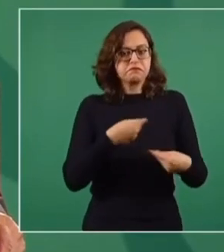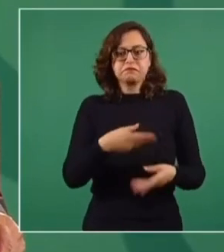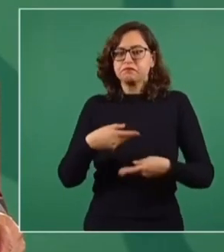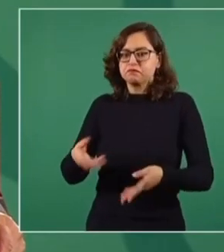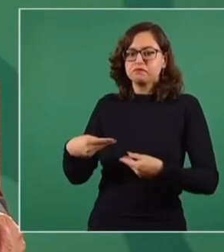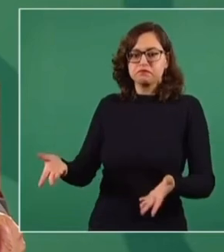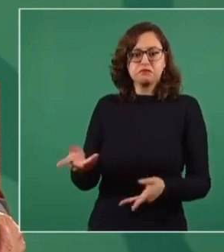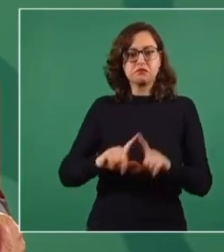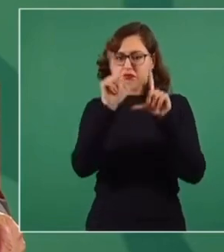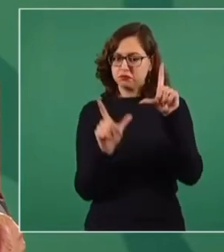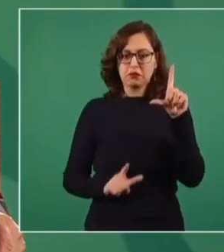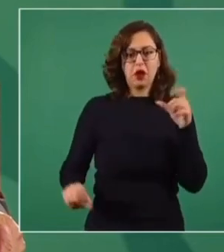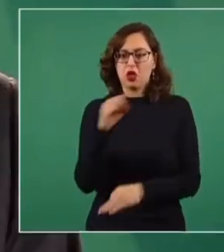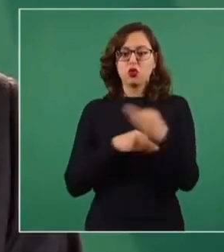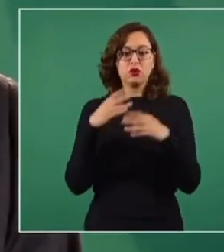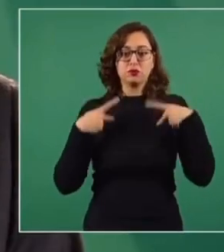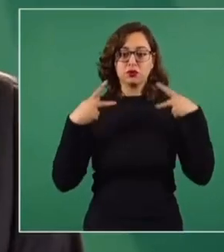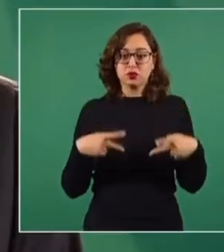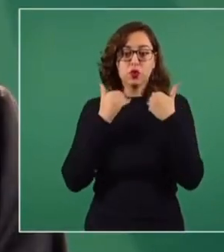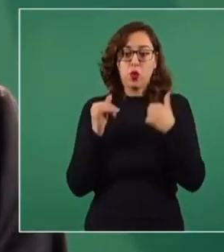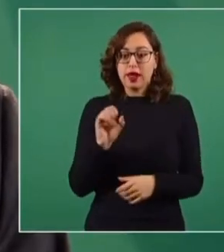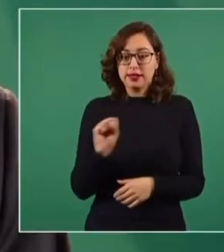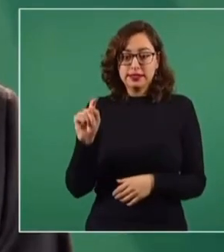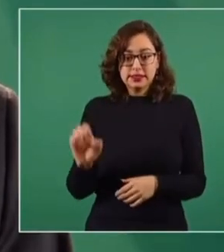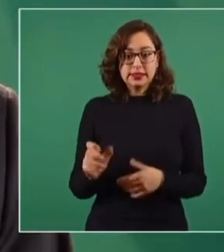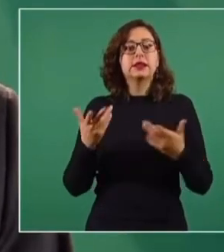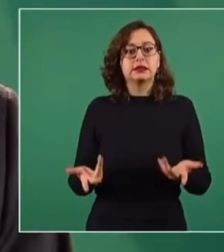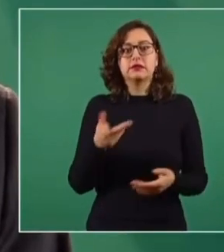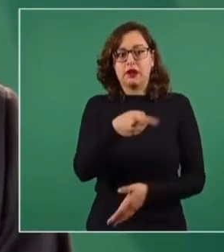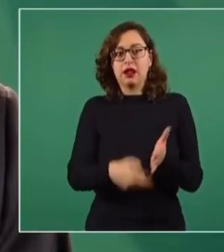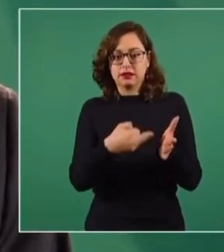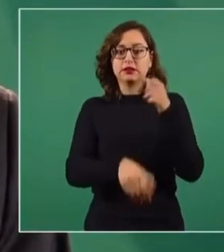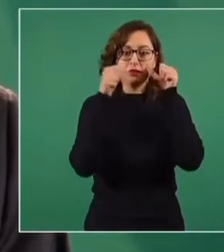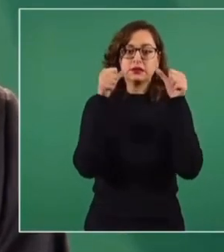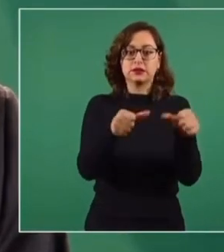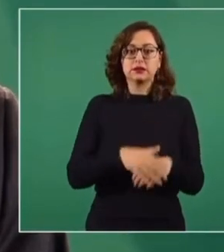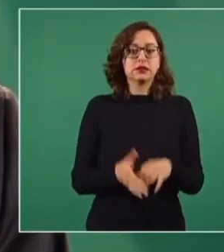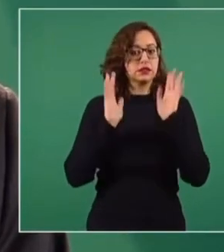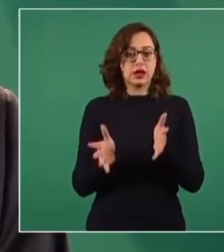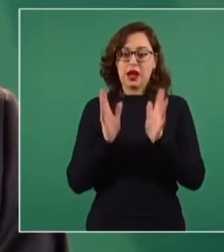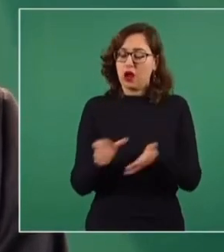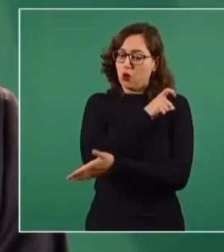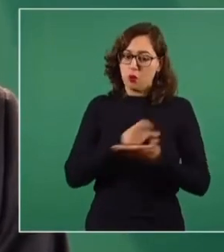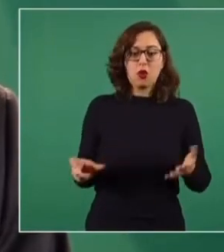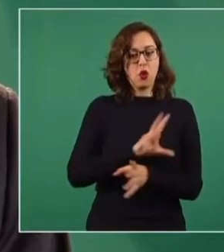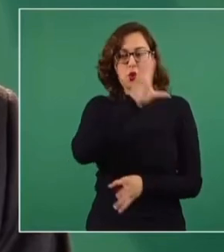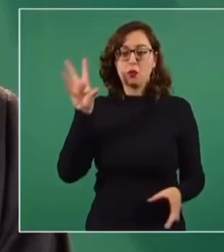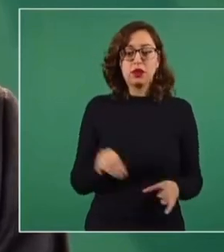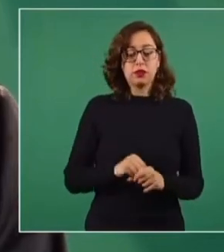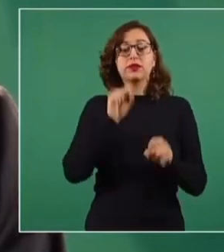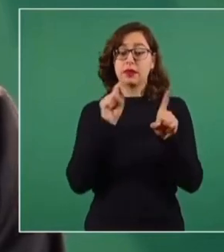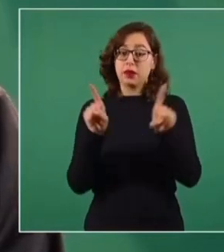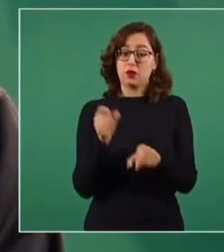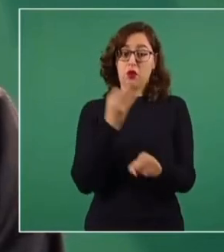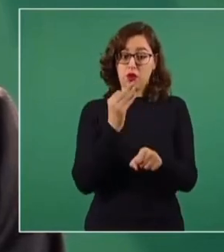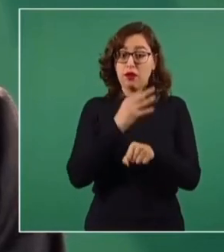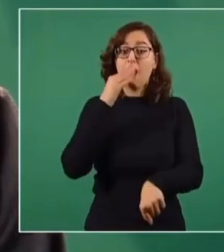a toda la población que no tiene seguridad social. Y se compraron todos los medicamentos, lo adelanto,